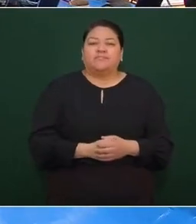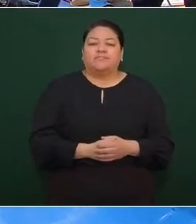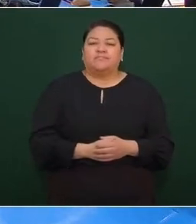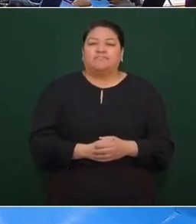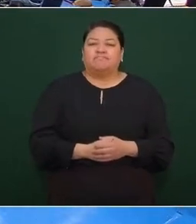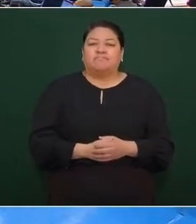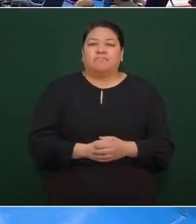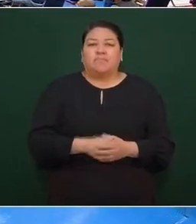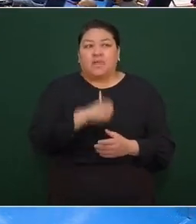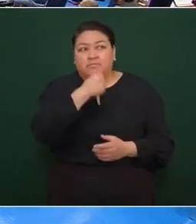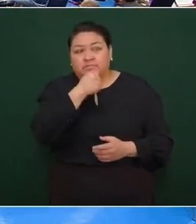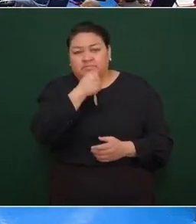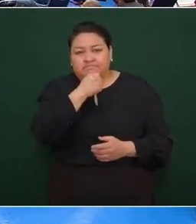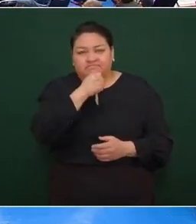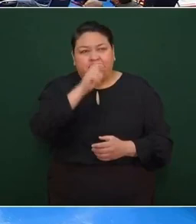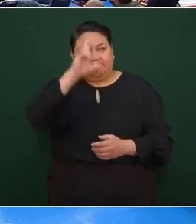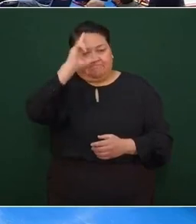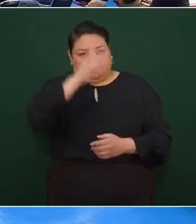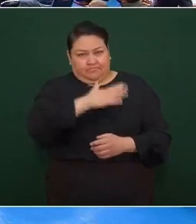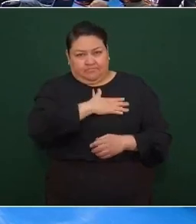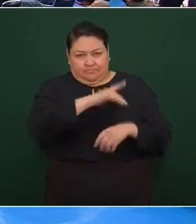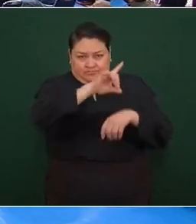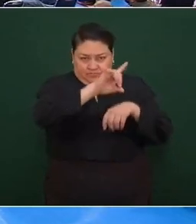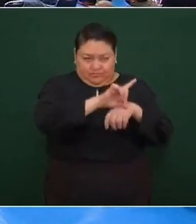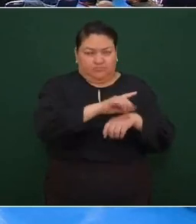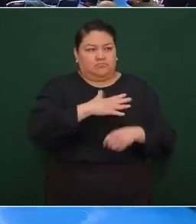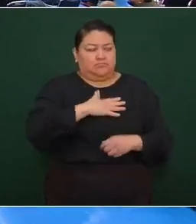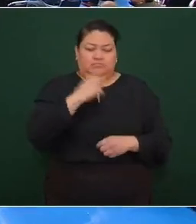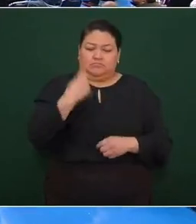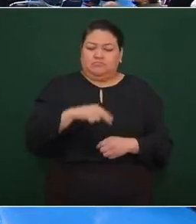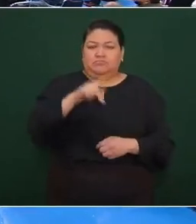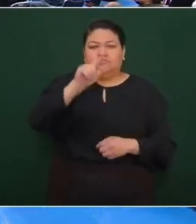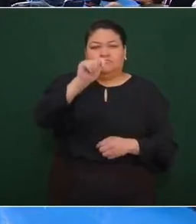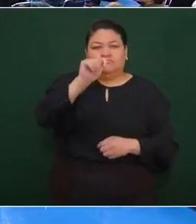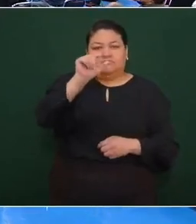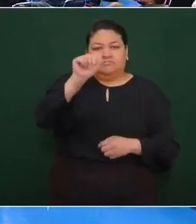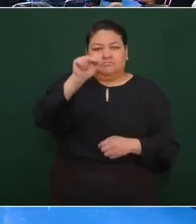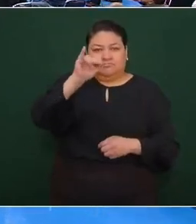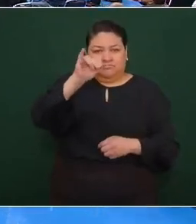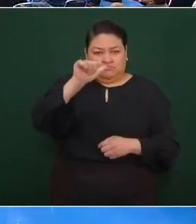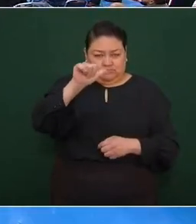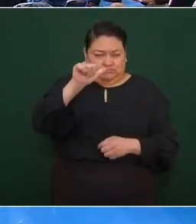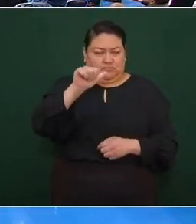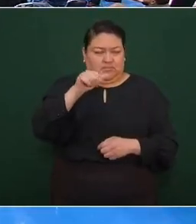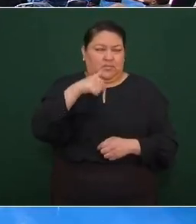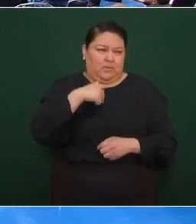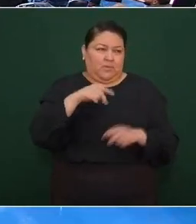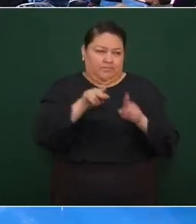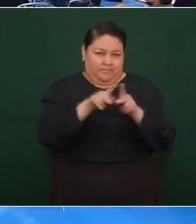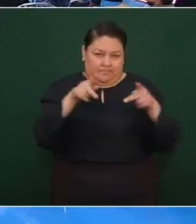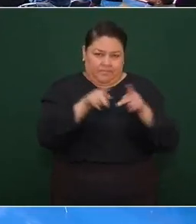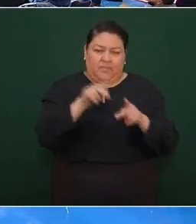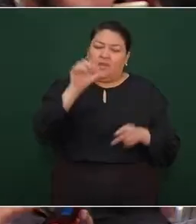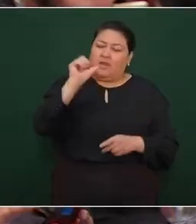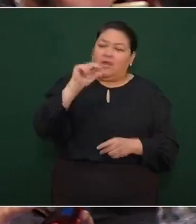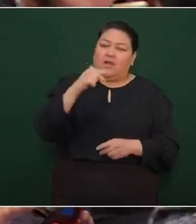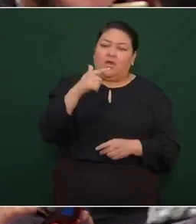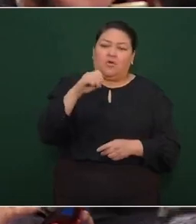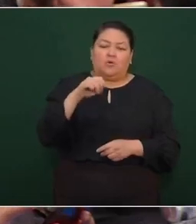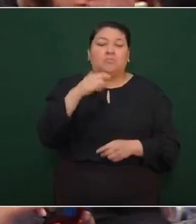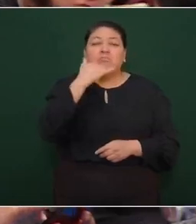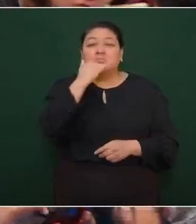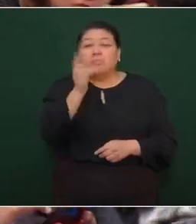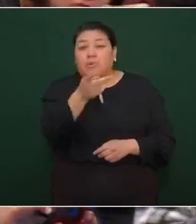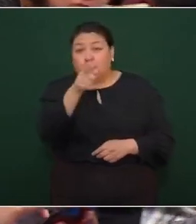Bueno, buenos días, presidente. Soy Tania Damián de Ángulo 7. Preguntarle si vendrá el desfile